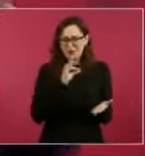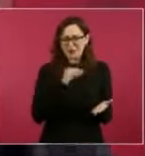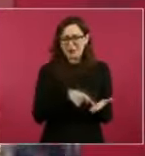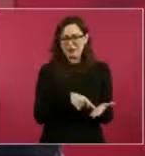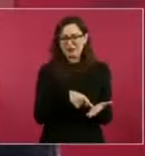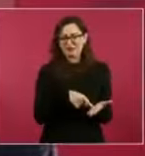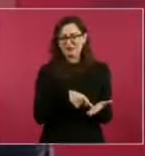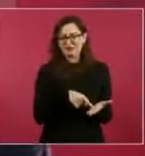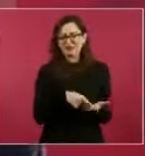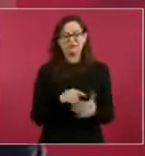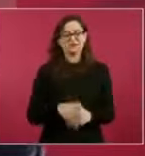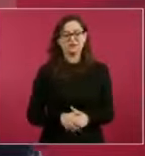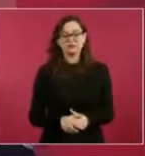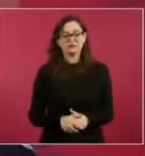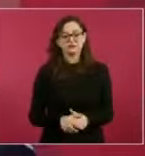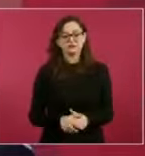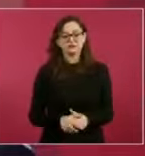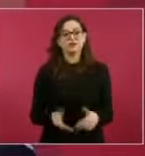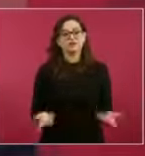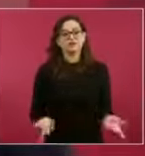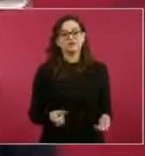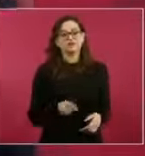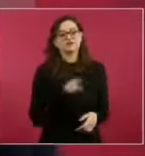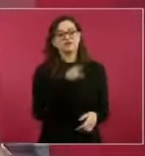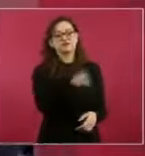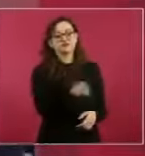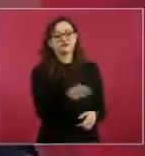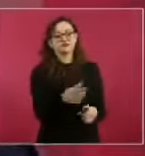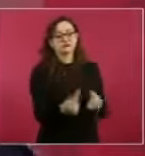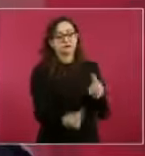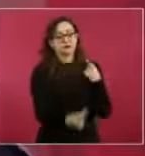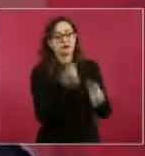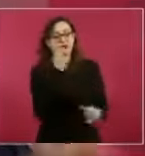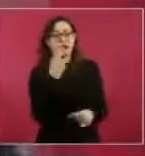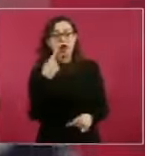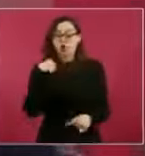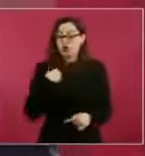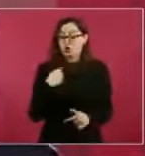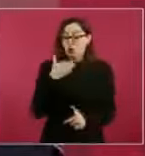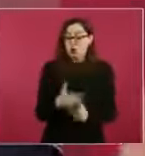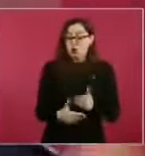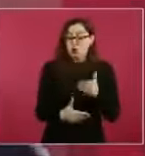porque si no, usted va a ponerme de que yo estoy en contra del debido proceso. No. No. No.